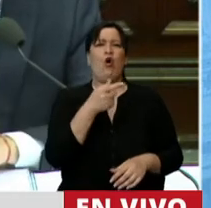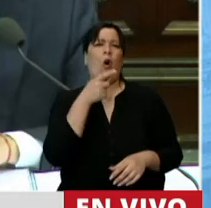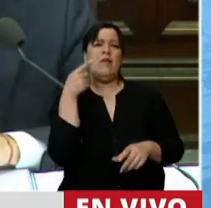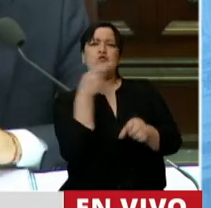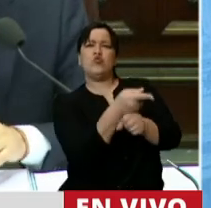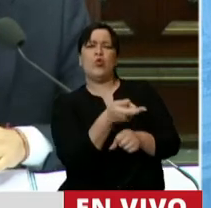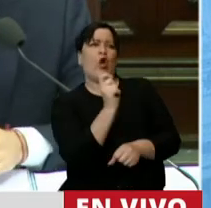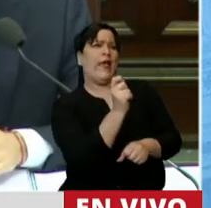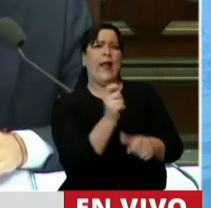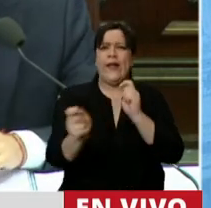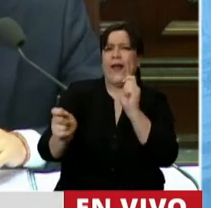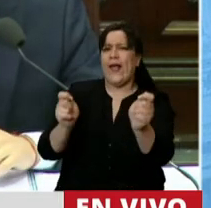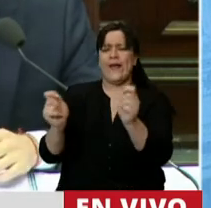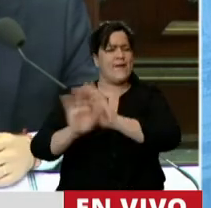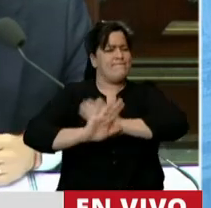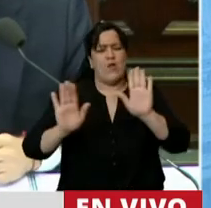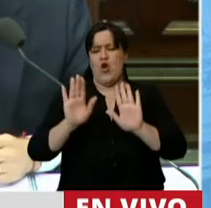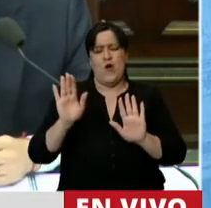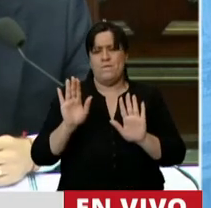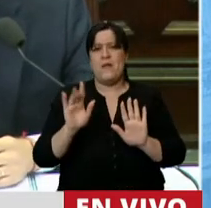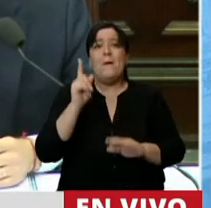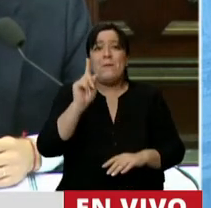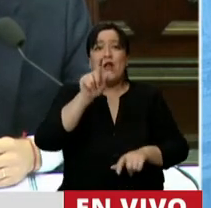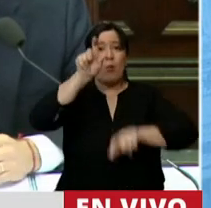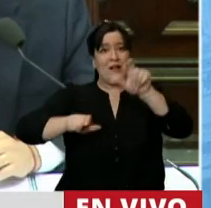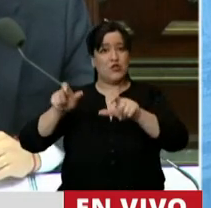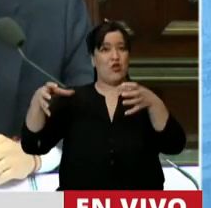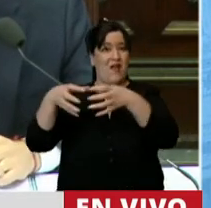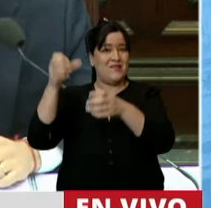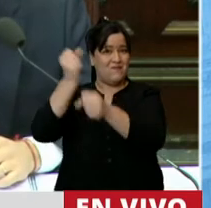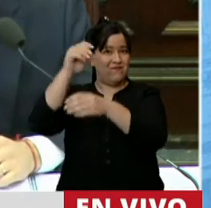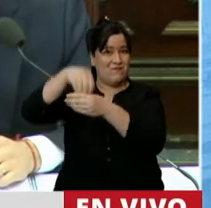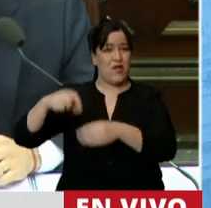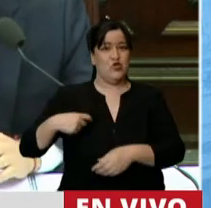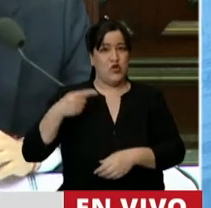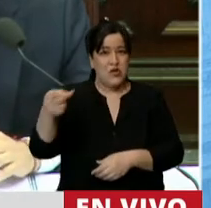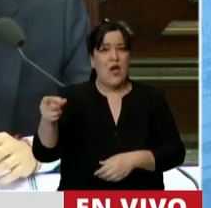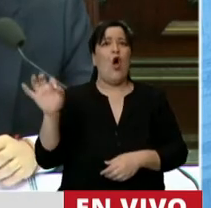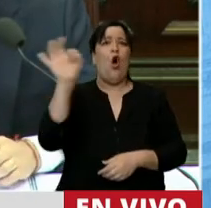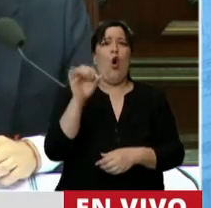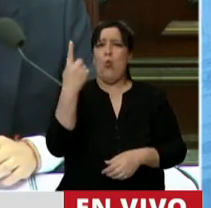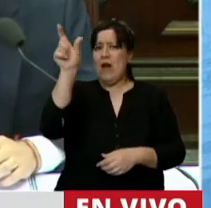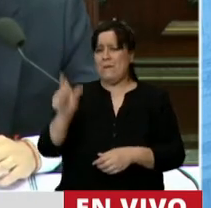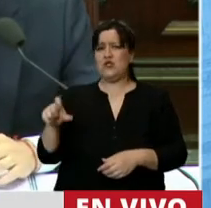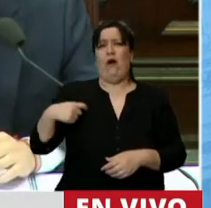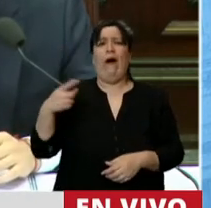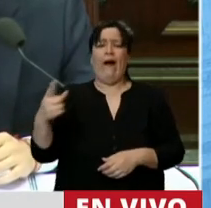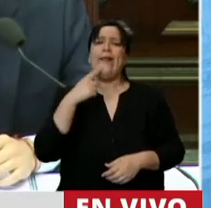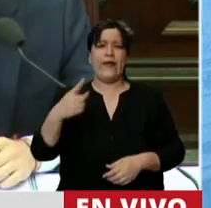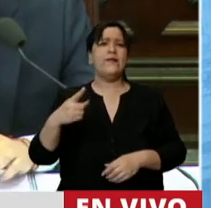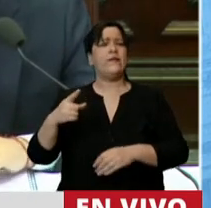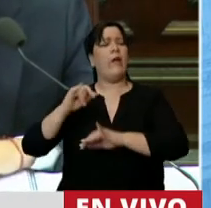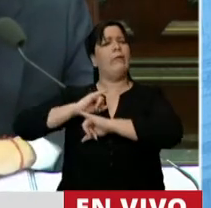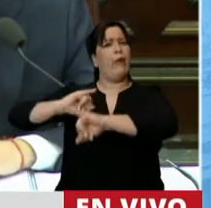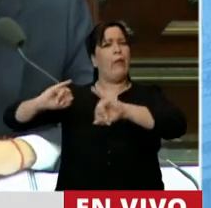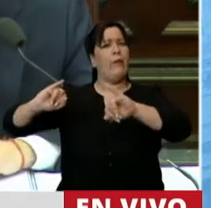del otro. Pero si tenés dirigentes sociales. O tenés algún dirigente gremial que se paseó alguna vez.